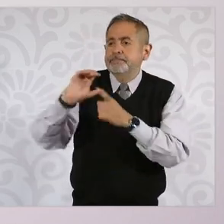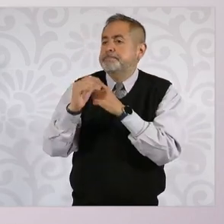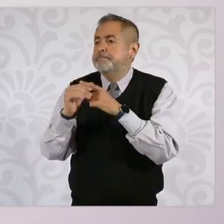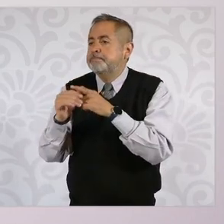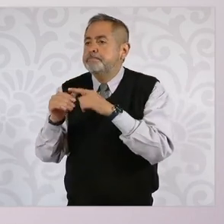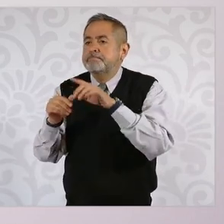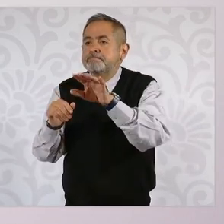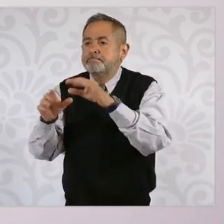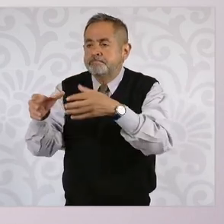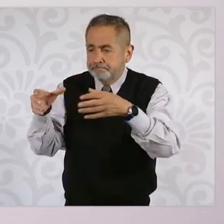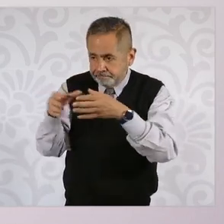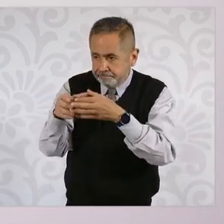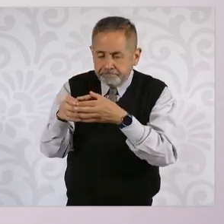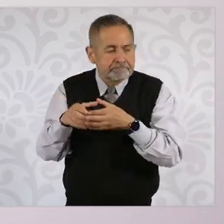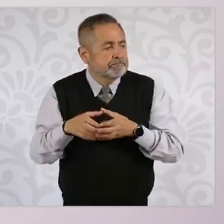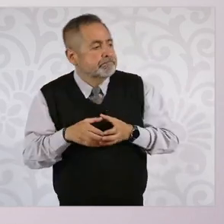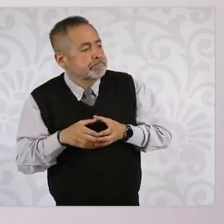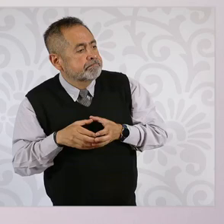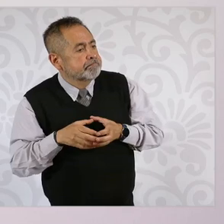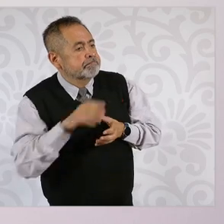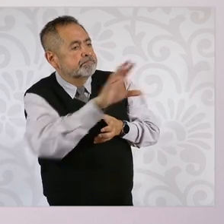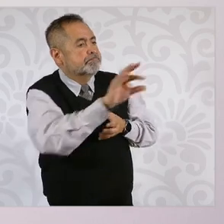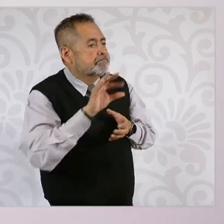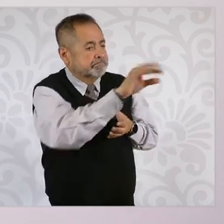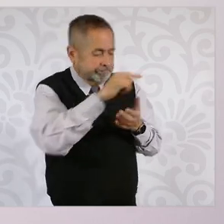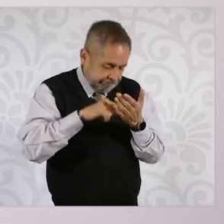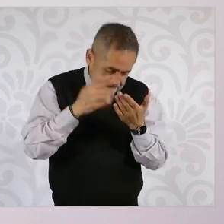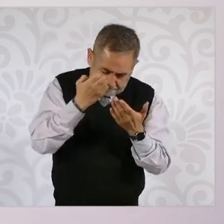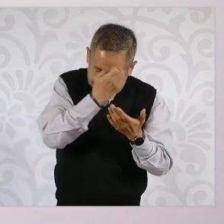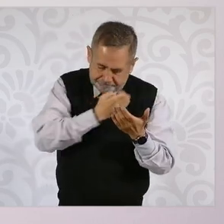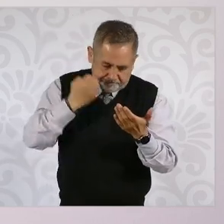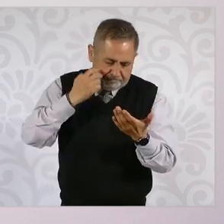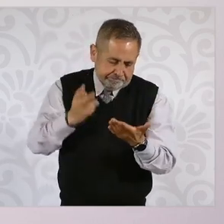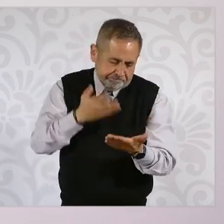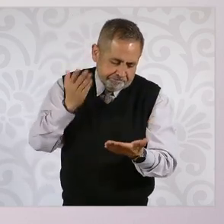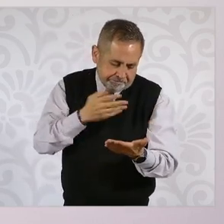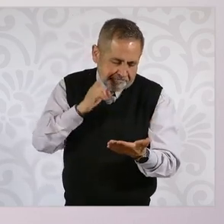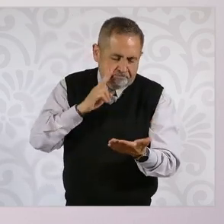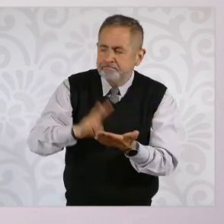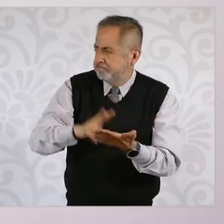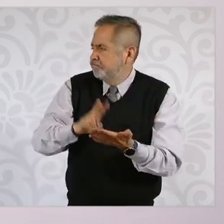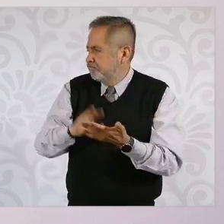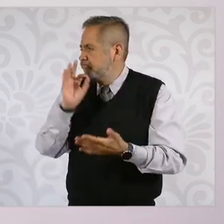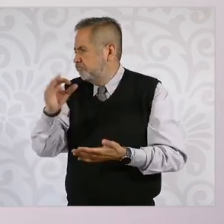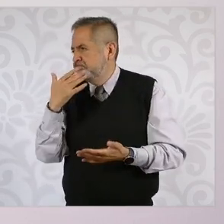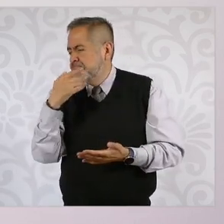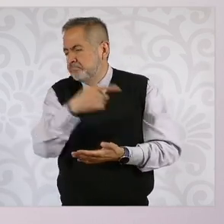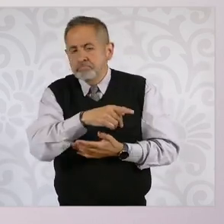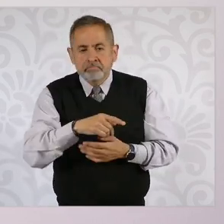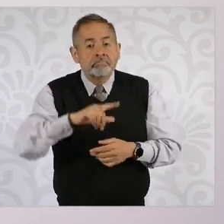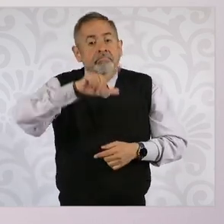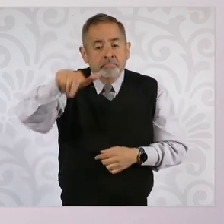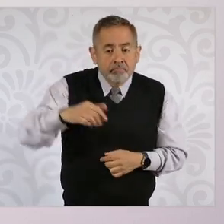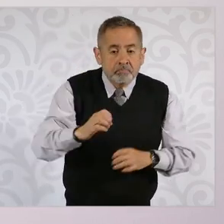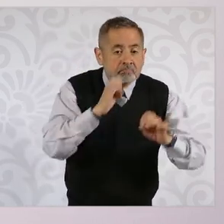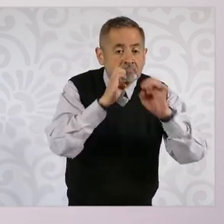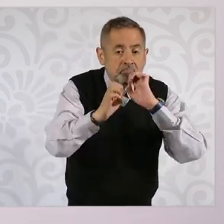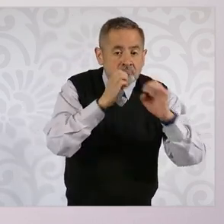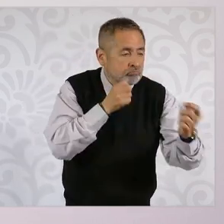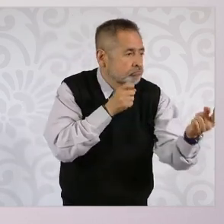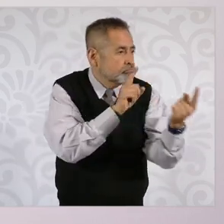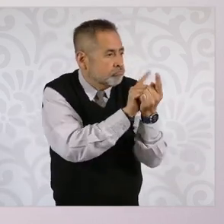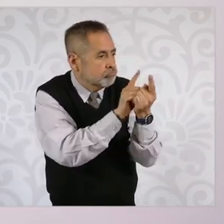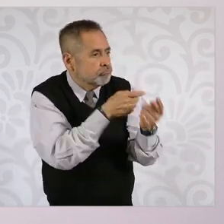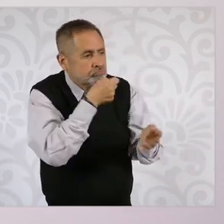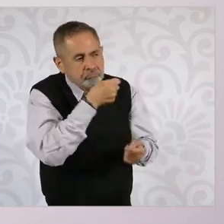asegurarse de que todo lo que están presentando es válido. Va a haber incluso entrevistas de